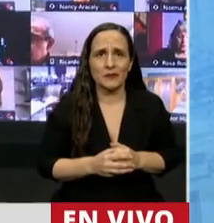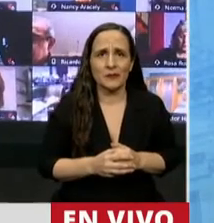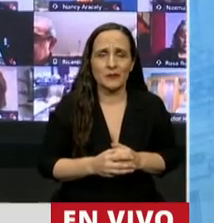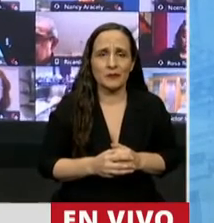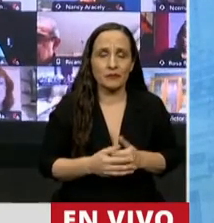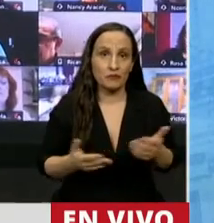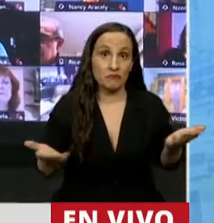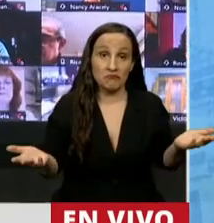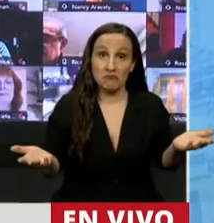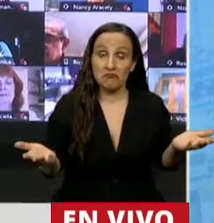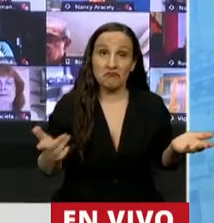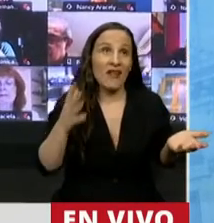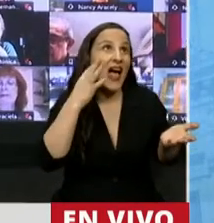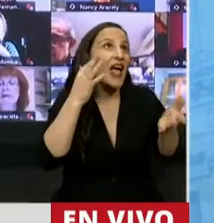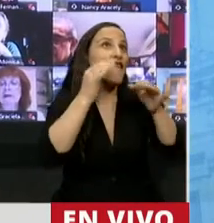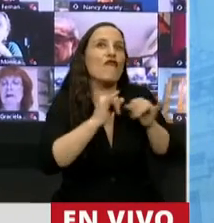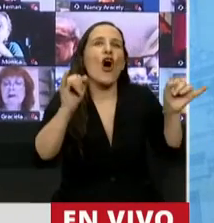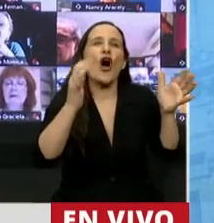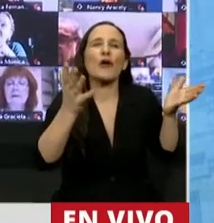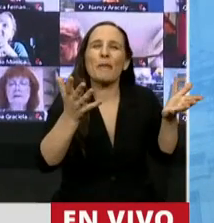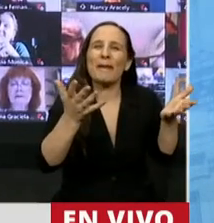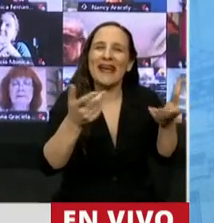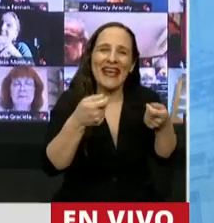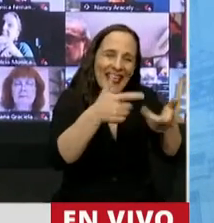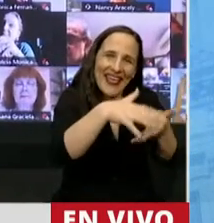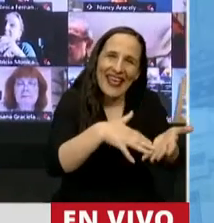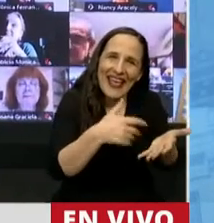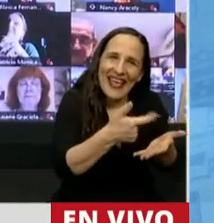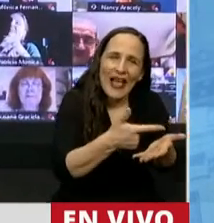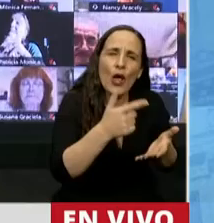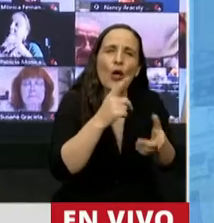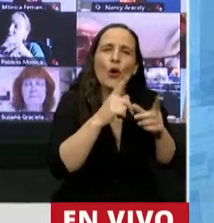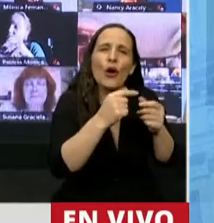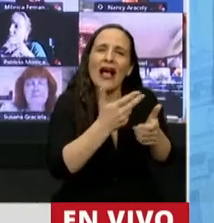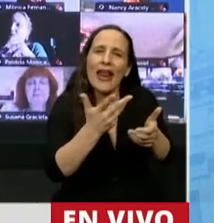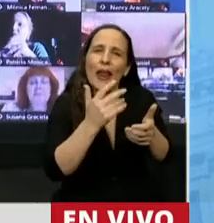No se acompañó un solo informe, no se explicaron los números,